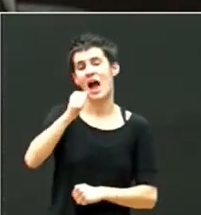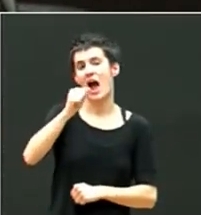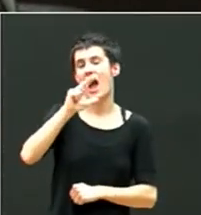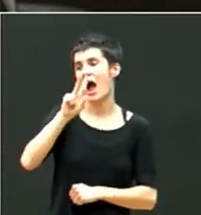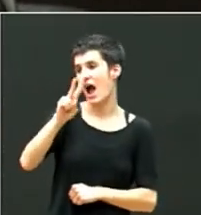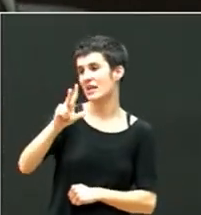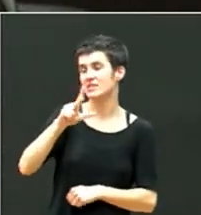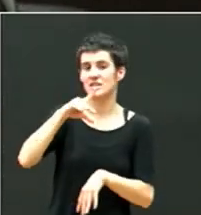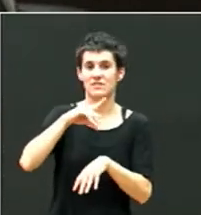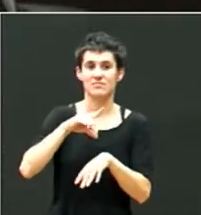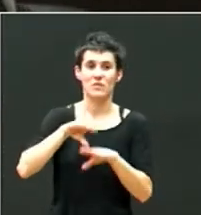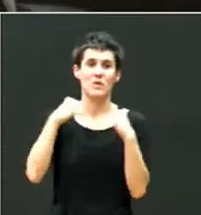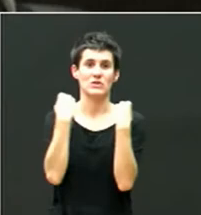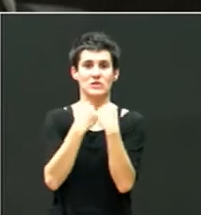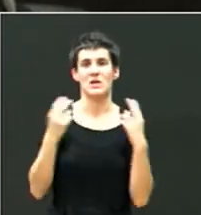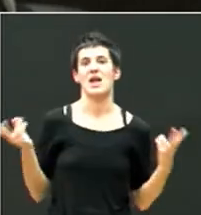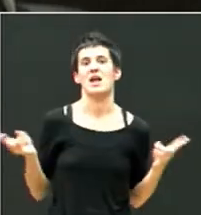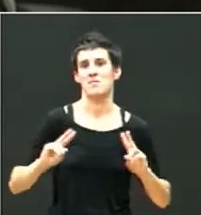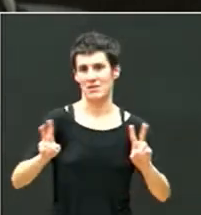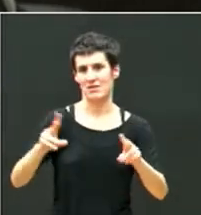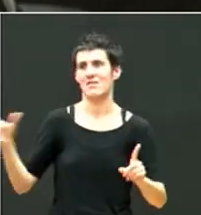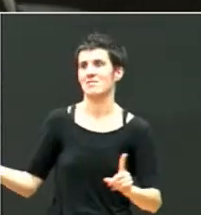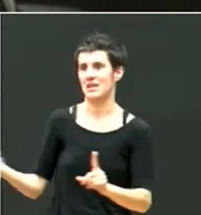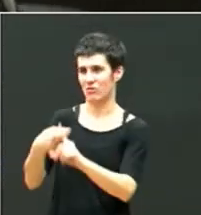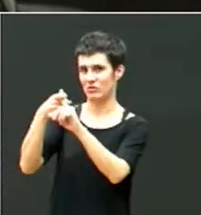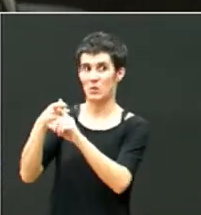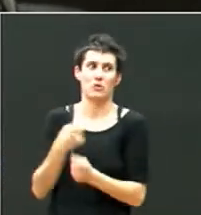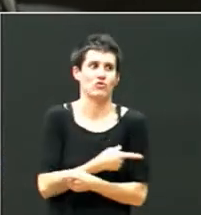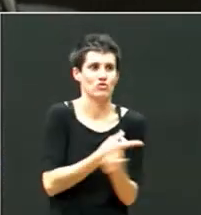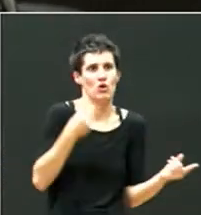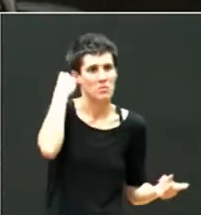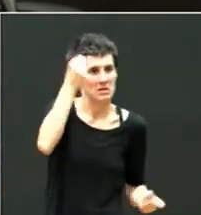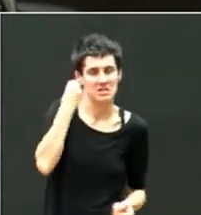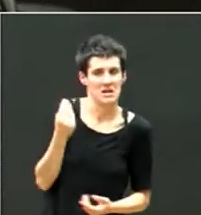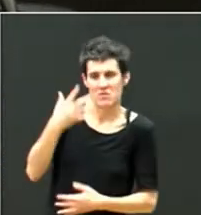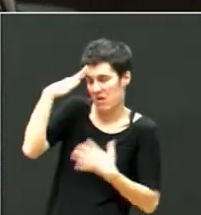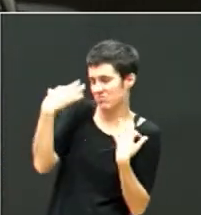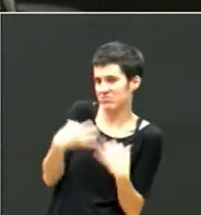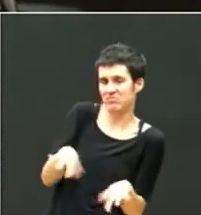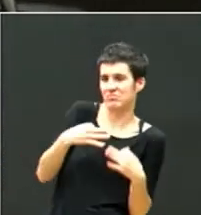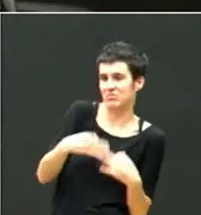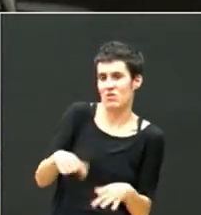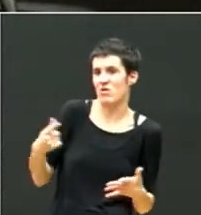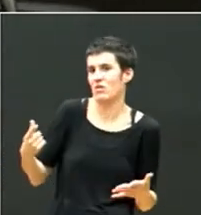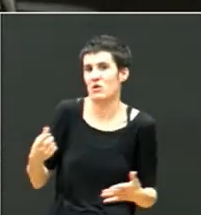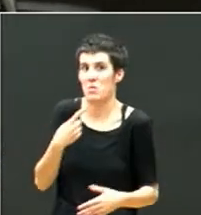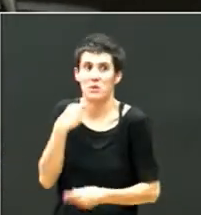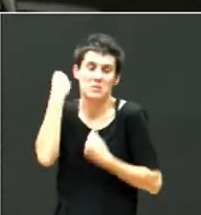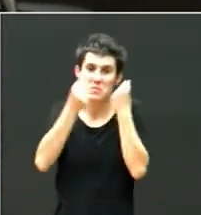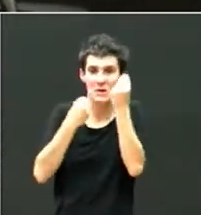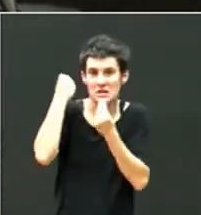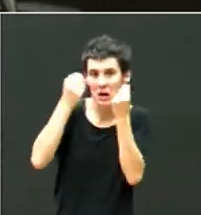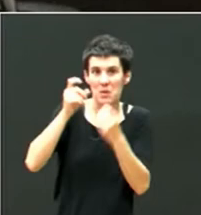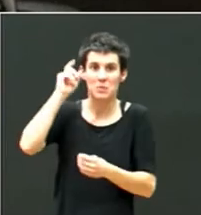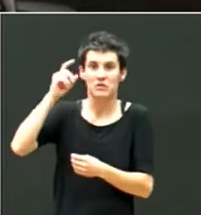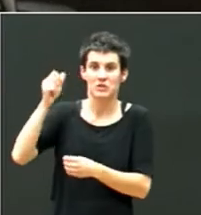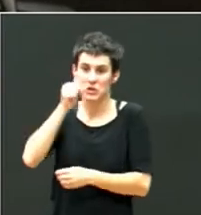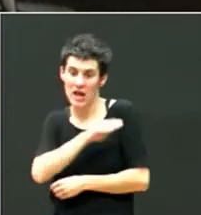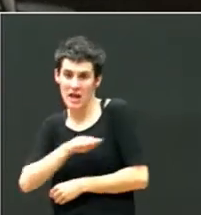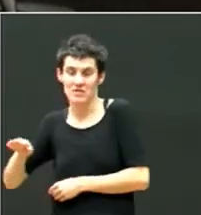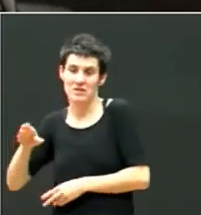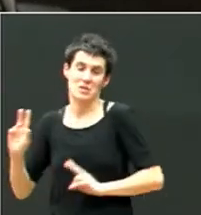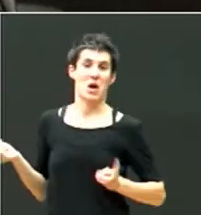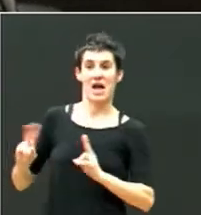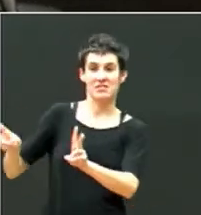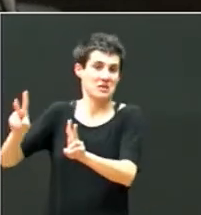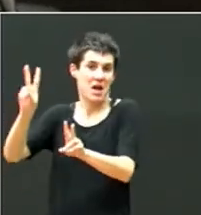parecía que era bastante evidente, pero decíamos, una buena profesora de infantil, muy movida, decíamos todos, desde lo positivo y el cariño,